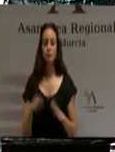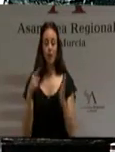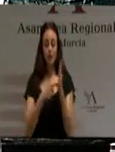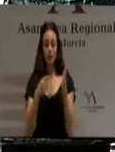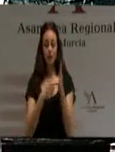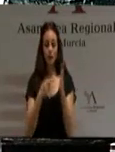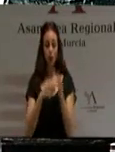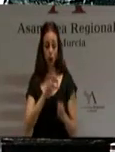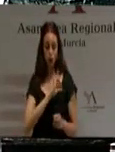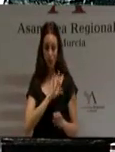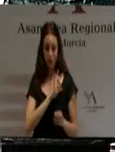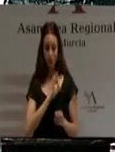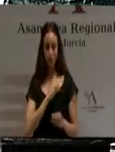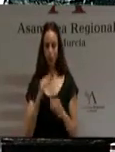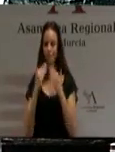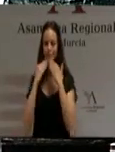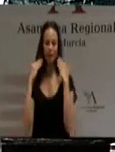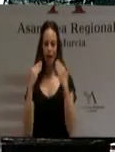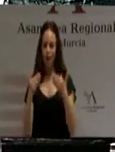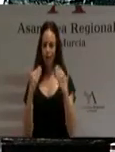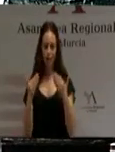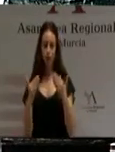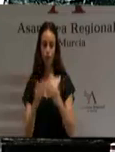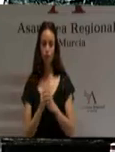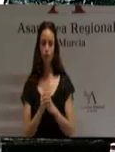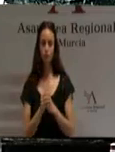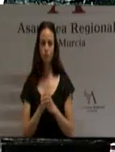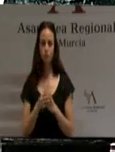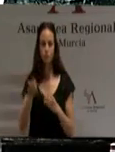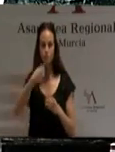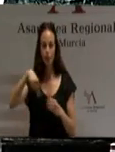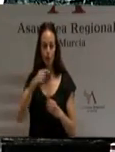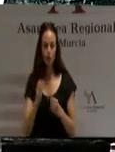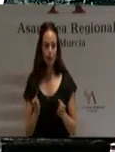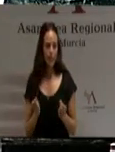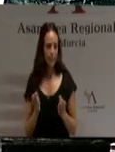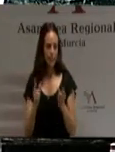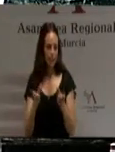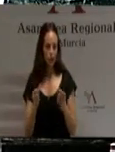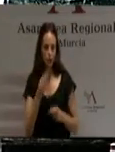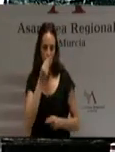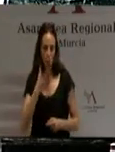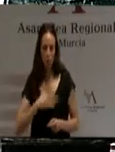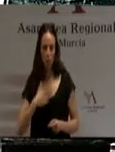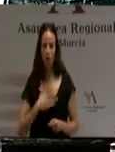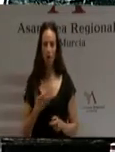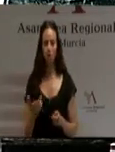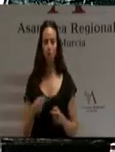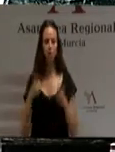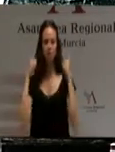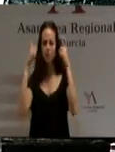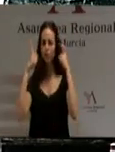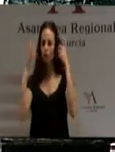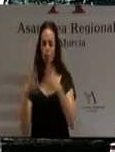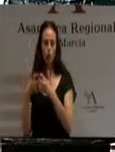sindical agradezco sin cortapisas su generosidad en el pasado más reciente, su predisposición al esfuerzo